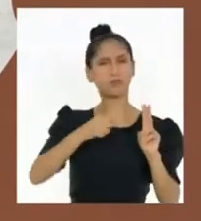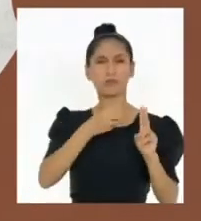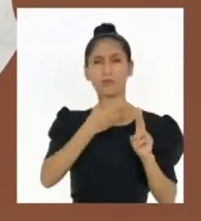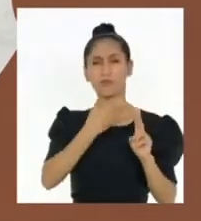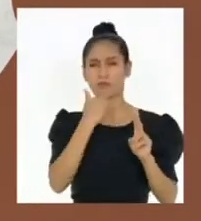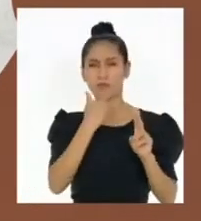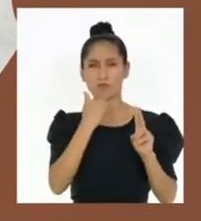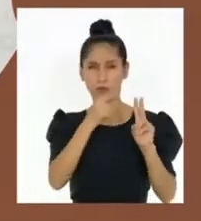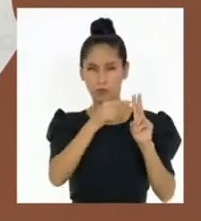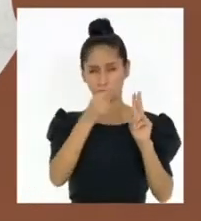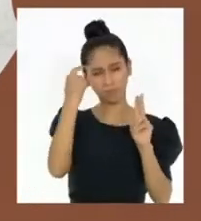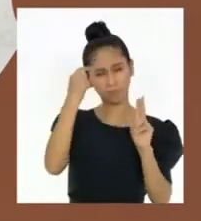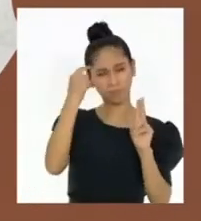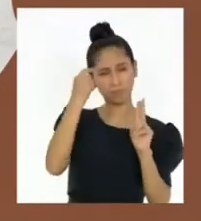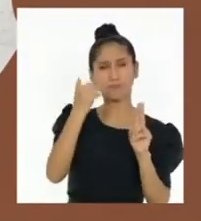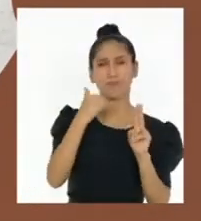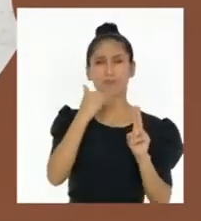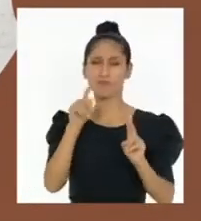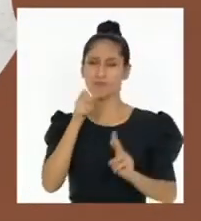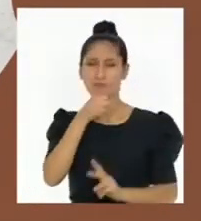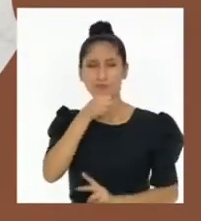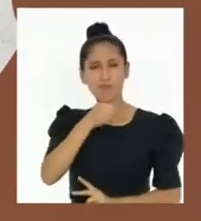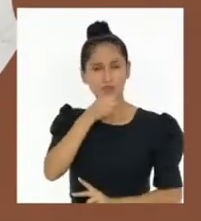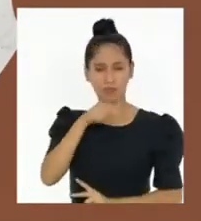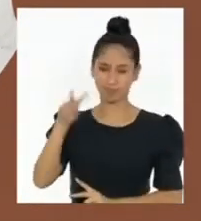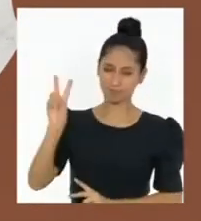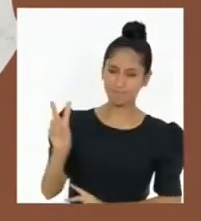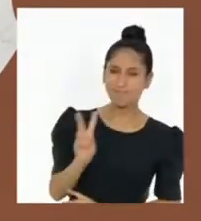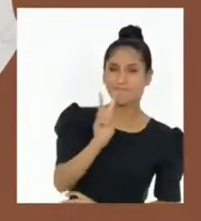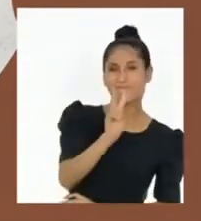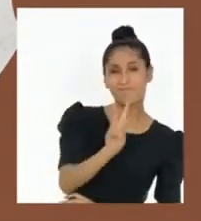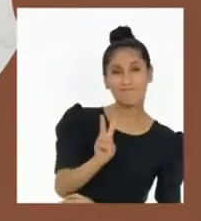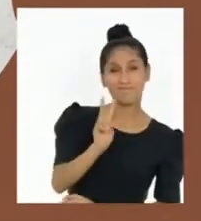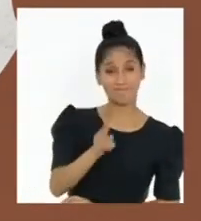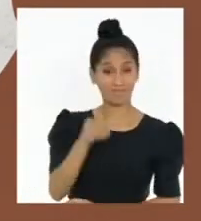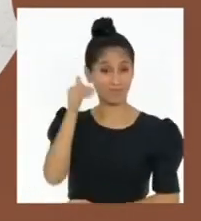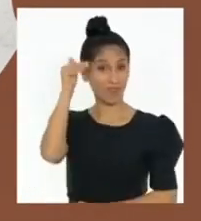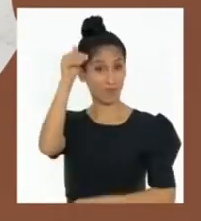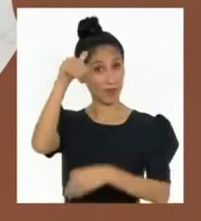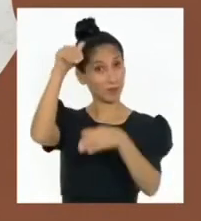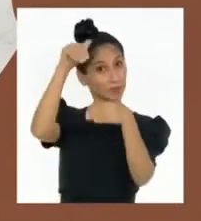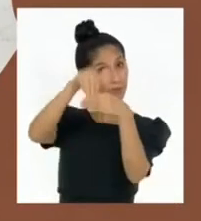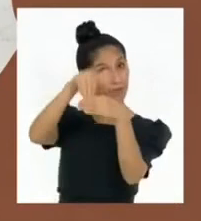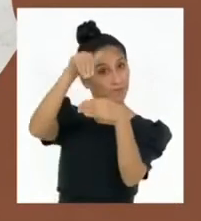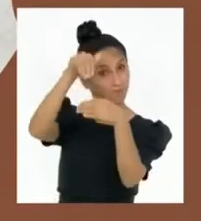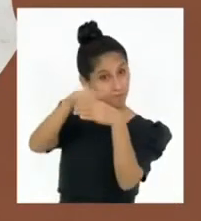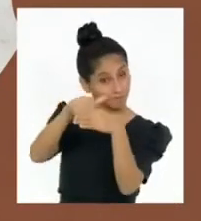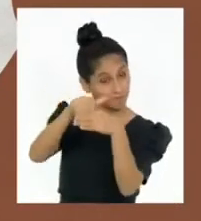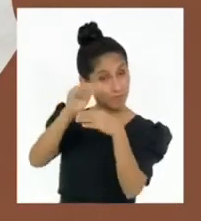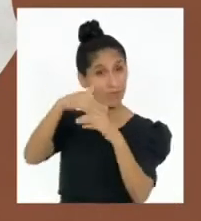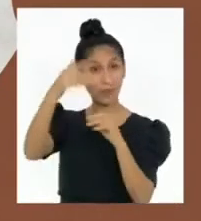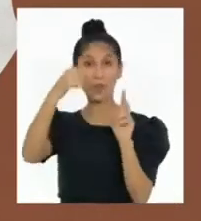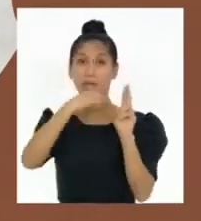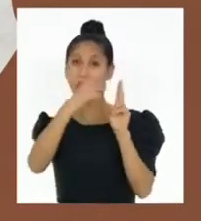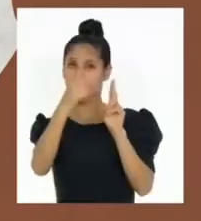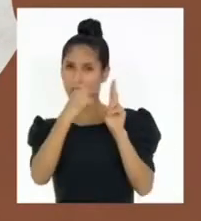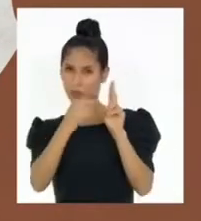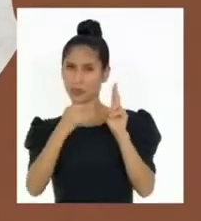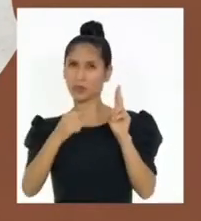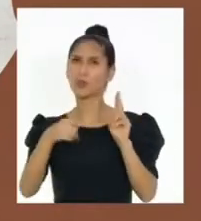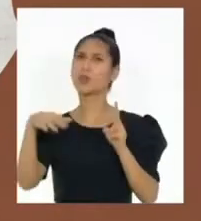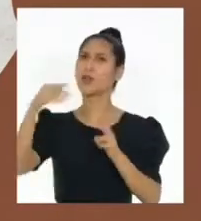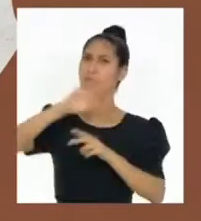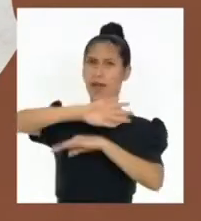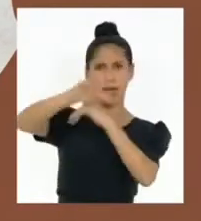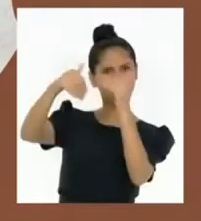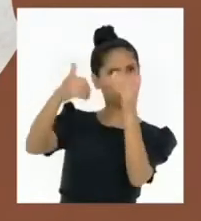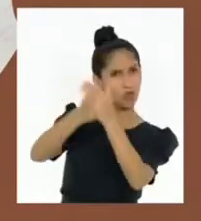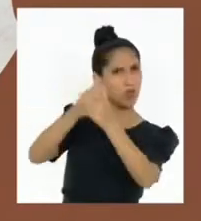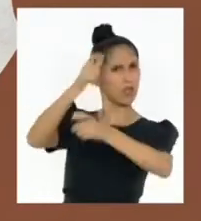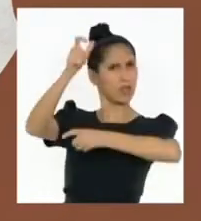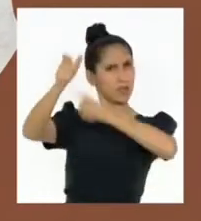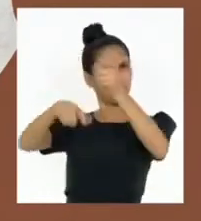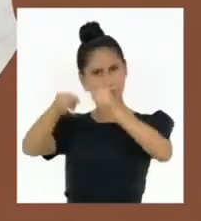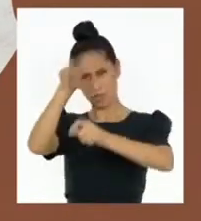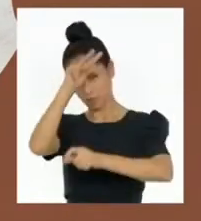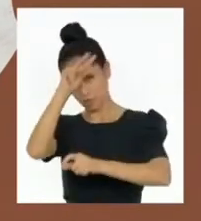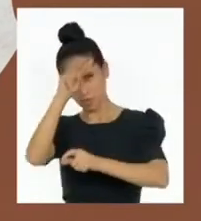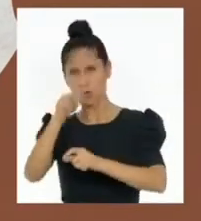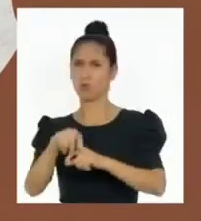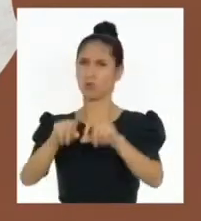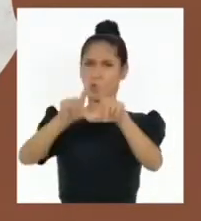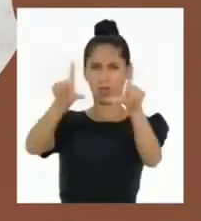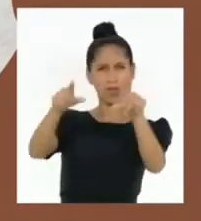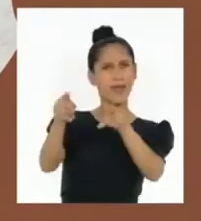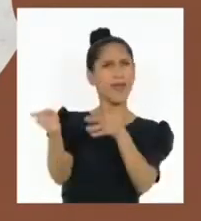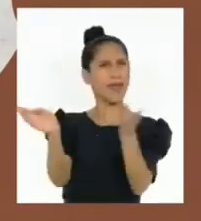llevó a cabo en enero del 2020. Incluso, hicieron un llamado a los ciudadanos para que acudan a sus centros de votación, que